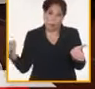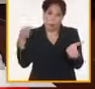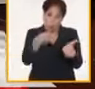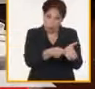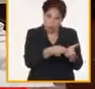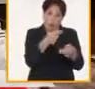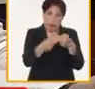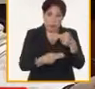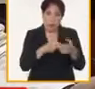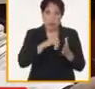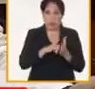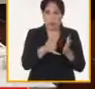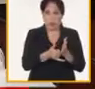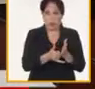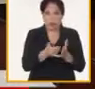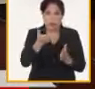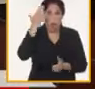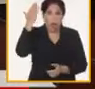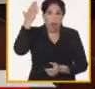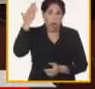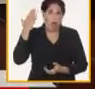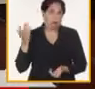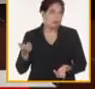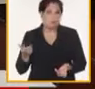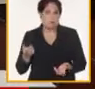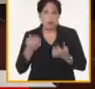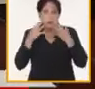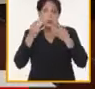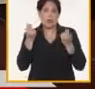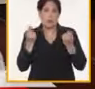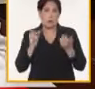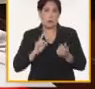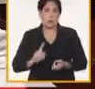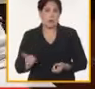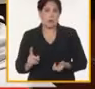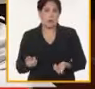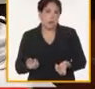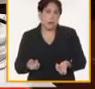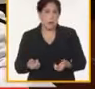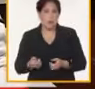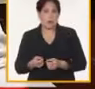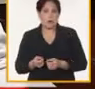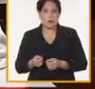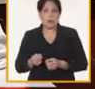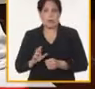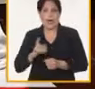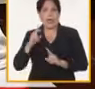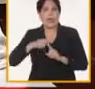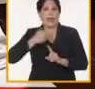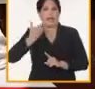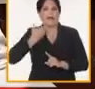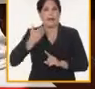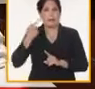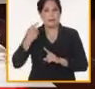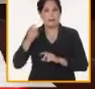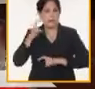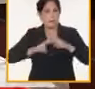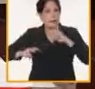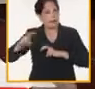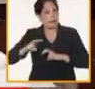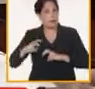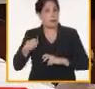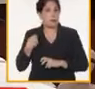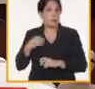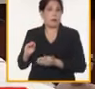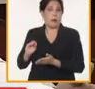financiero pero en aquel entonces incluso no era el eje financiero la causa fundamental. Yo creo que nosotros tenemos que ver de